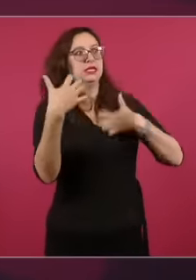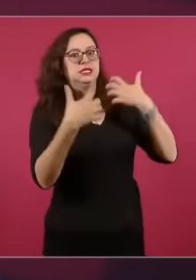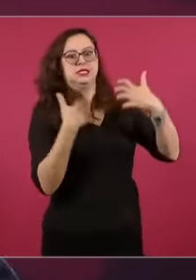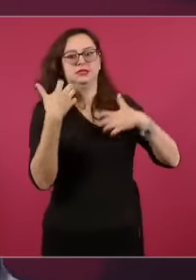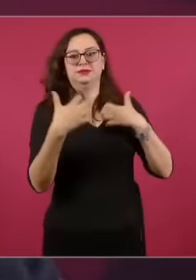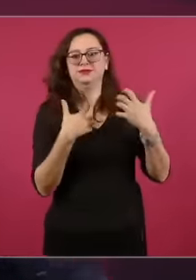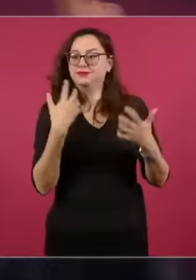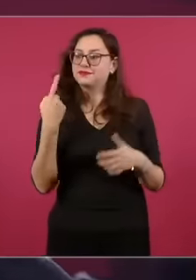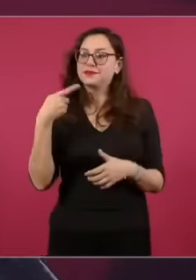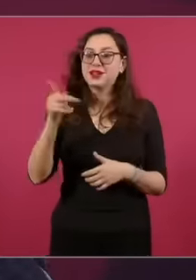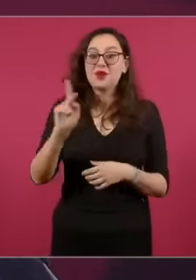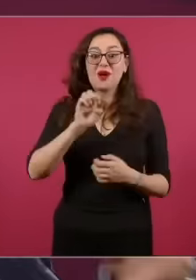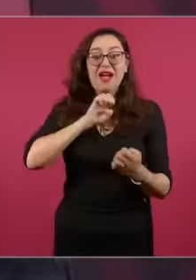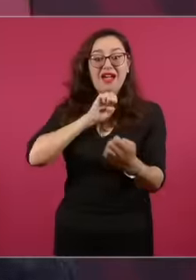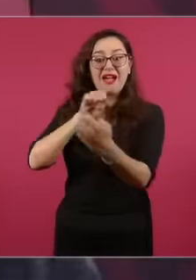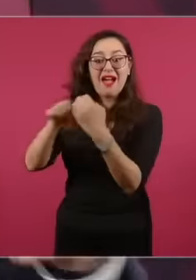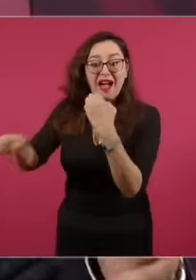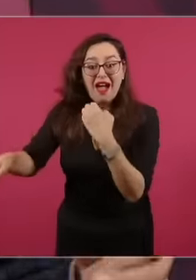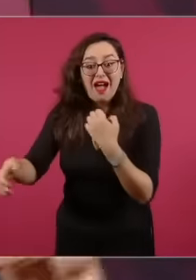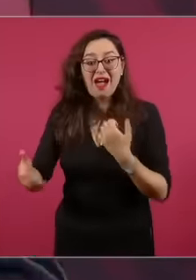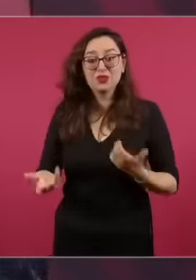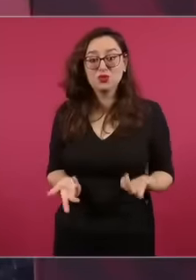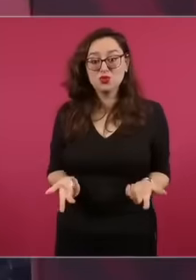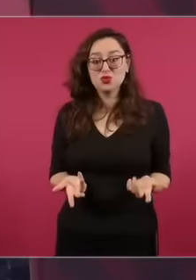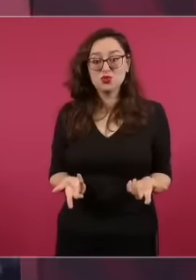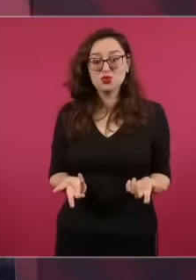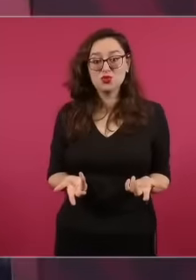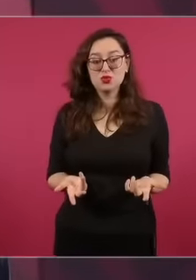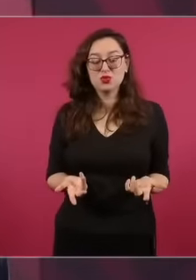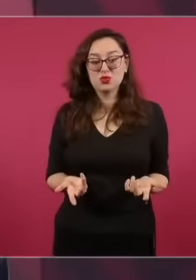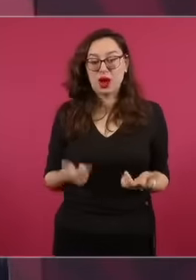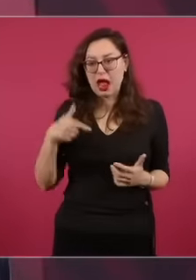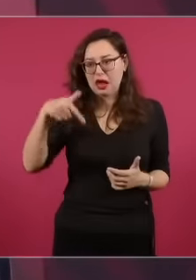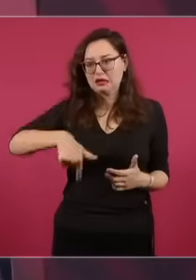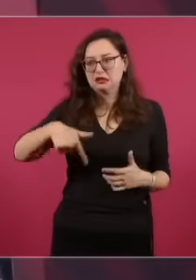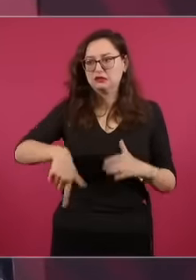para que tengan todos los elementos